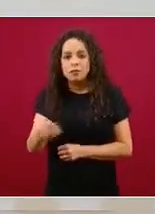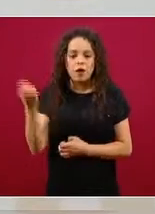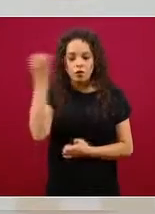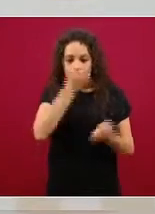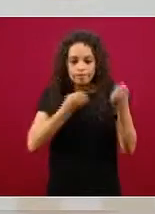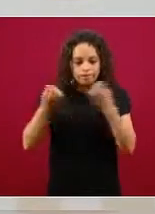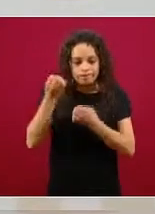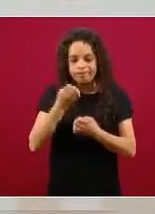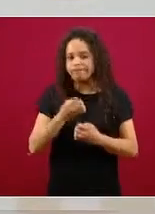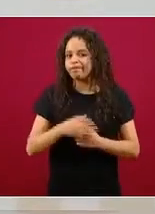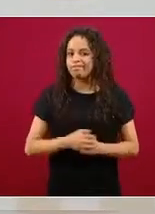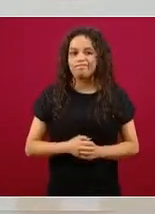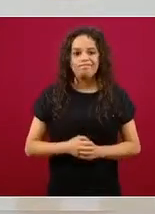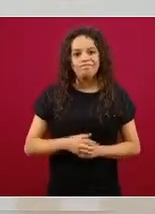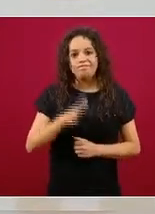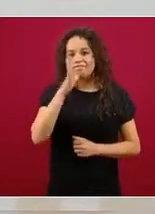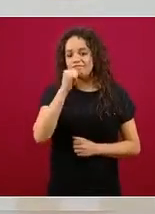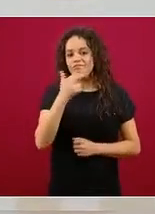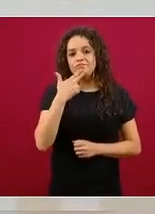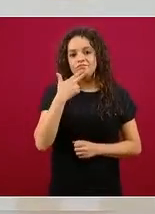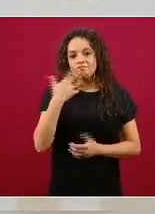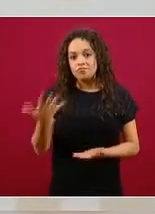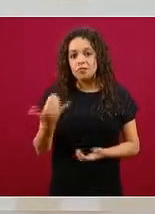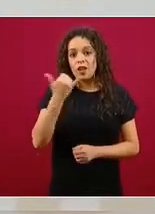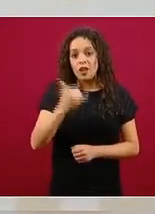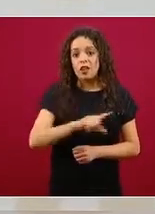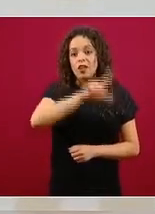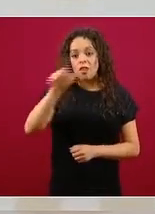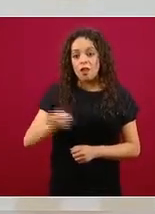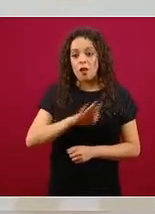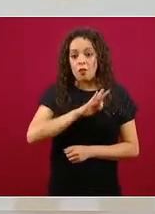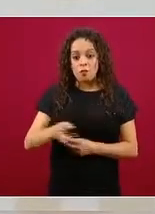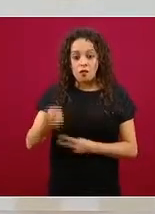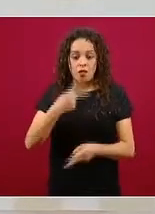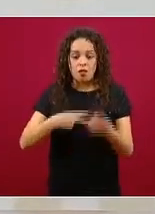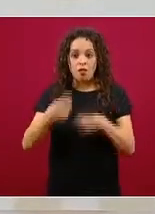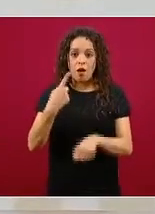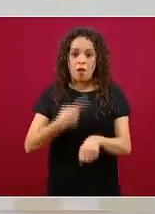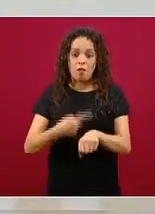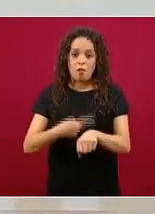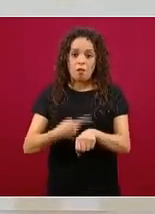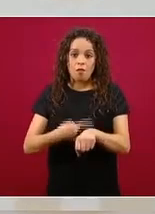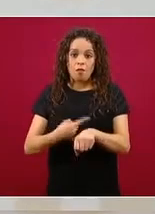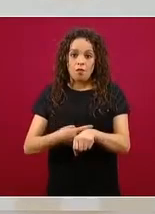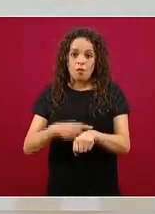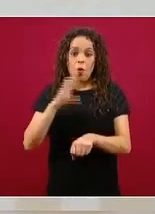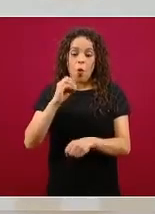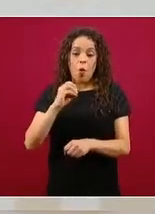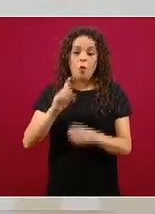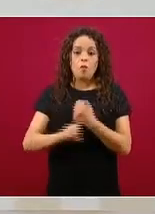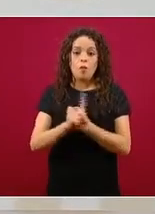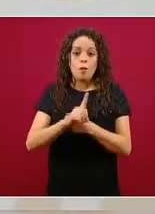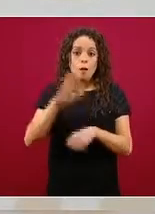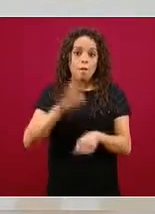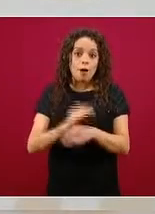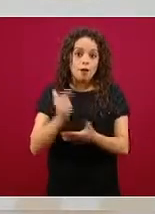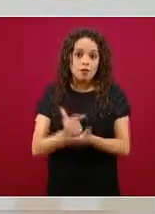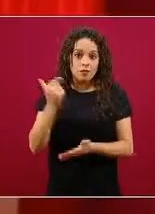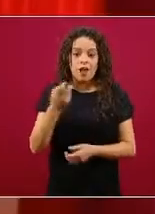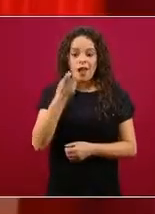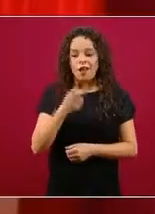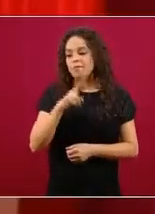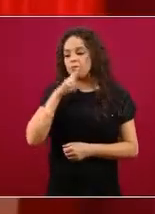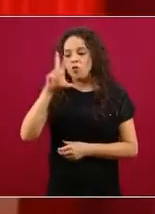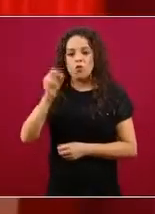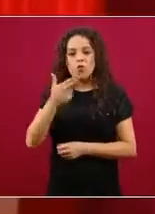y además los efectos tóxicos conocidos de la hidroxicloroquina no justificaban su uso y afortunadamente ya va